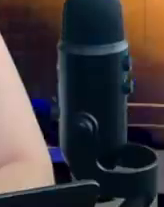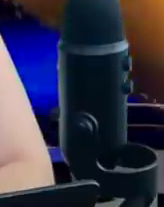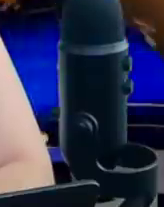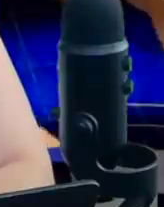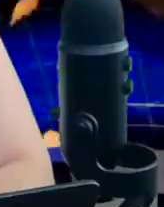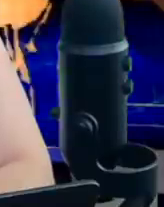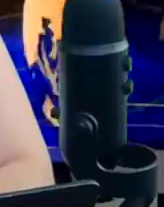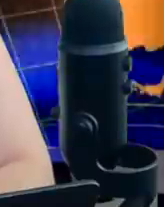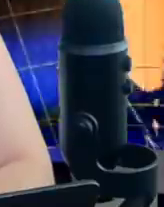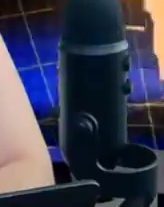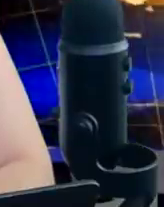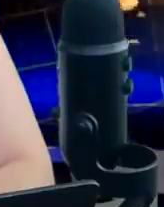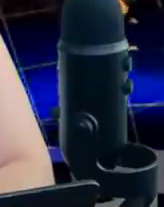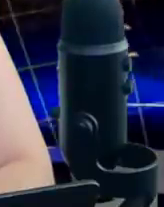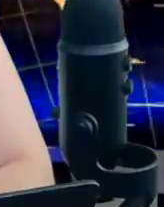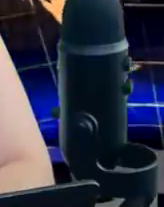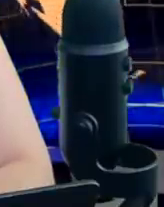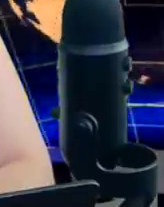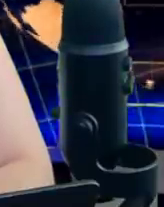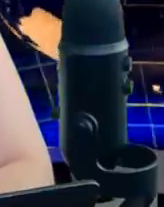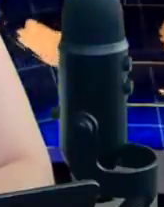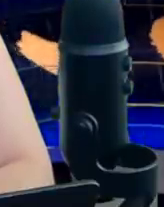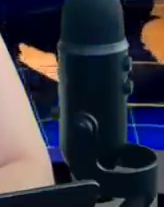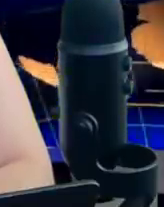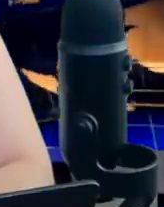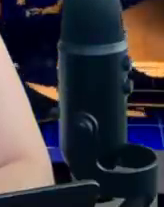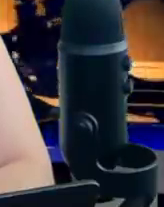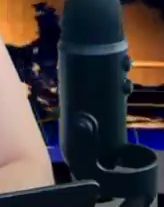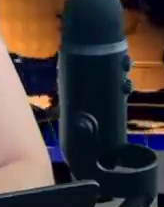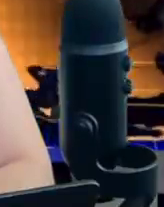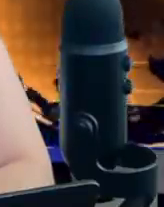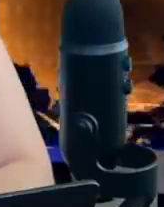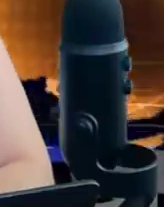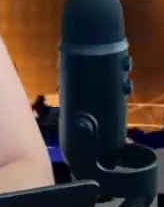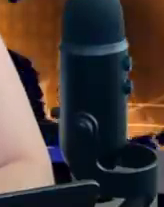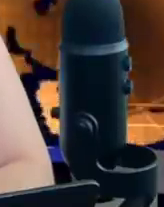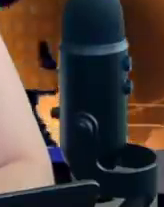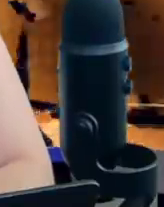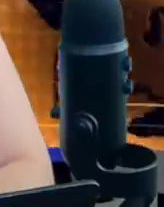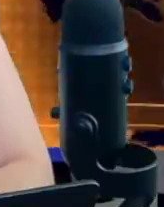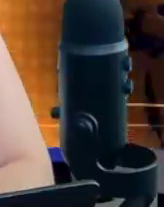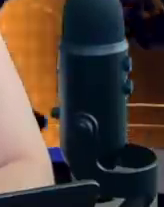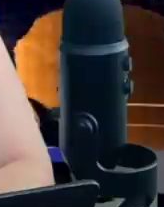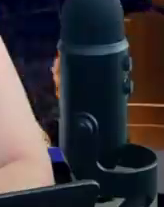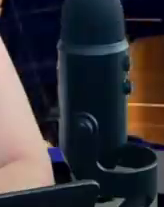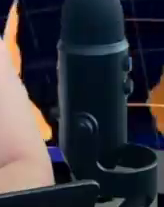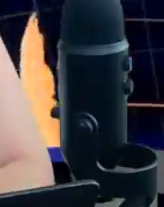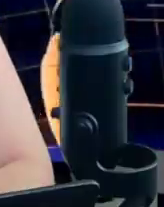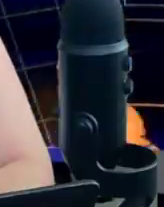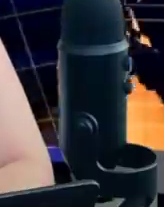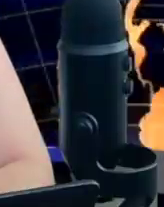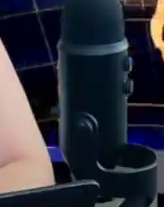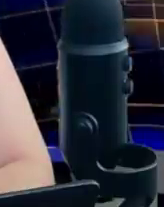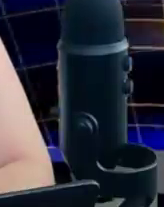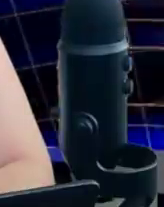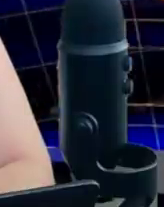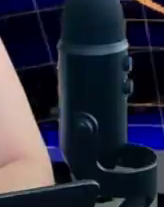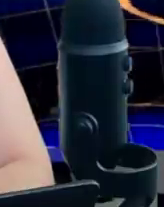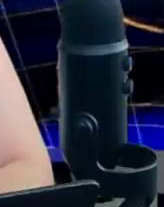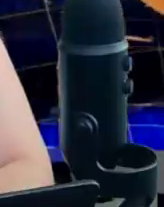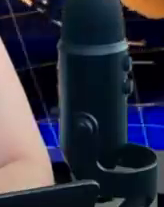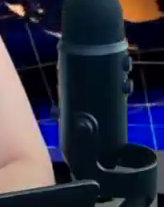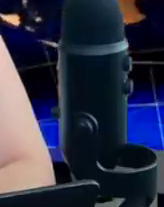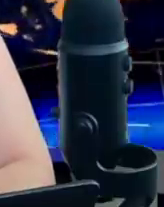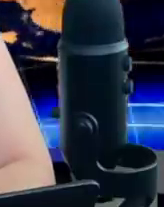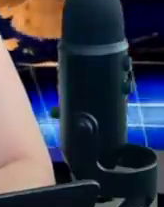con día en nuestro país. Vamos entrando, vamos adelantándonos con